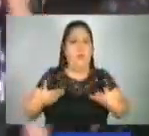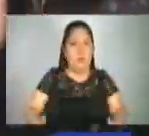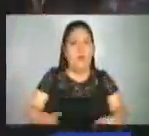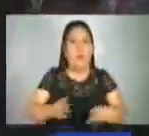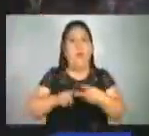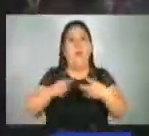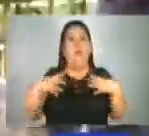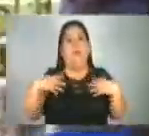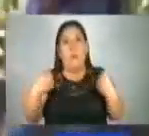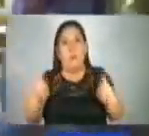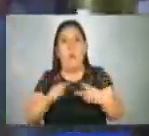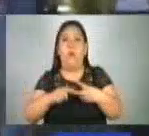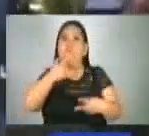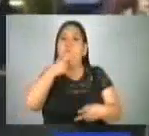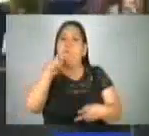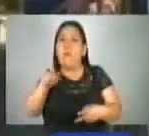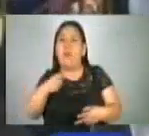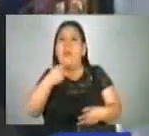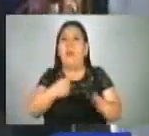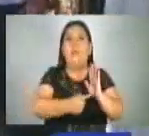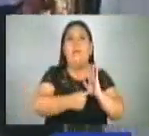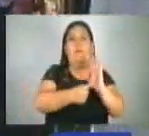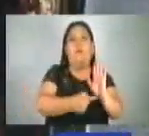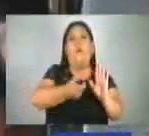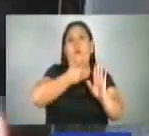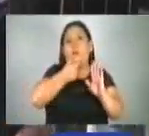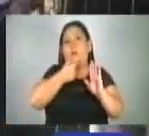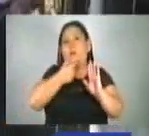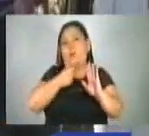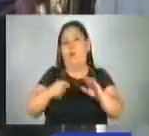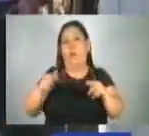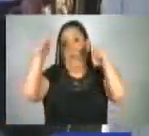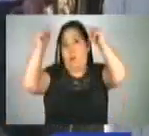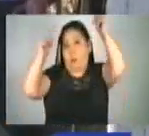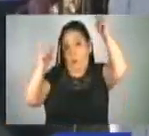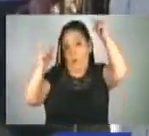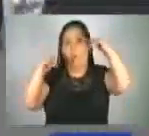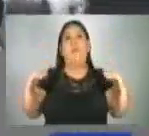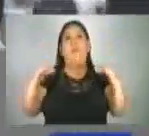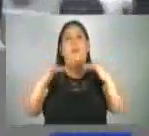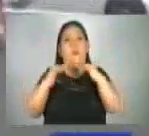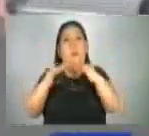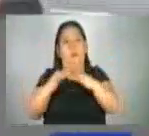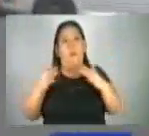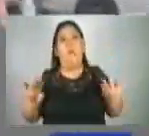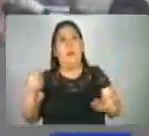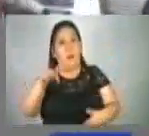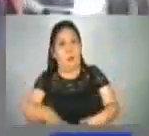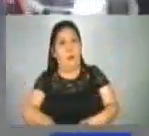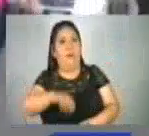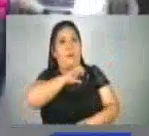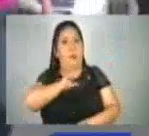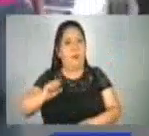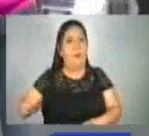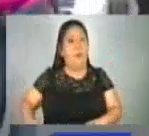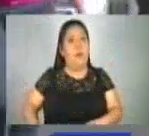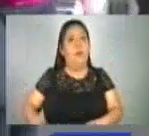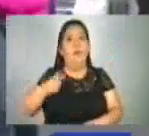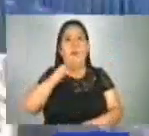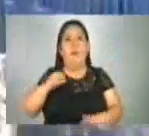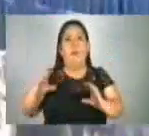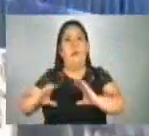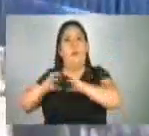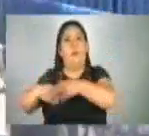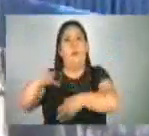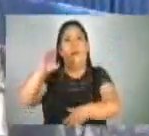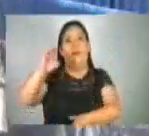sanitaria y pensiones, revela un informe de las Naciones Unidas. Esta situación también está presente en El Salvador, donde de acuerdo a C-Mujer